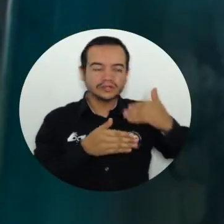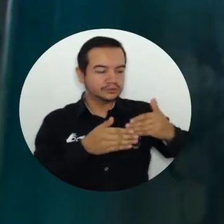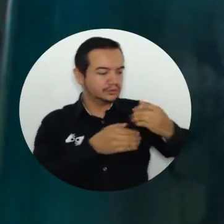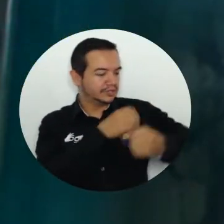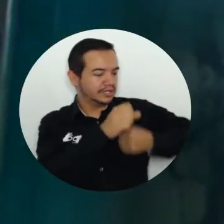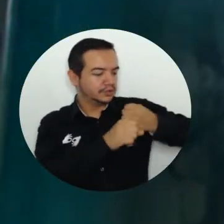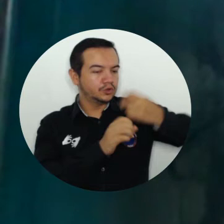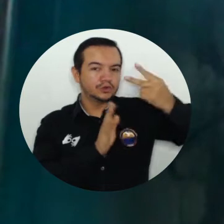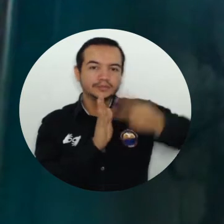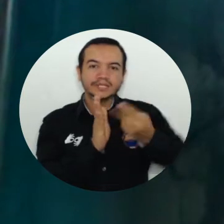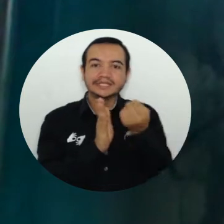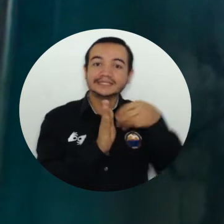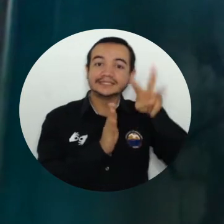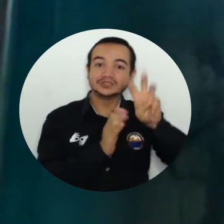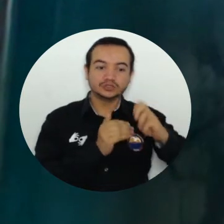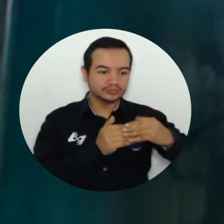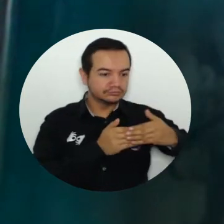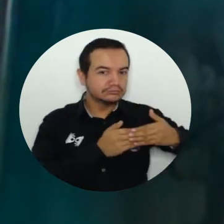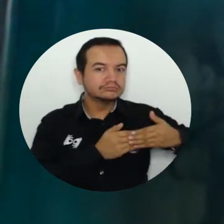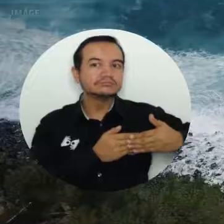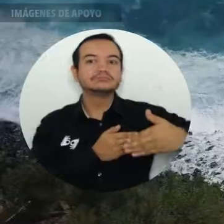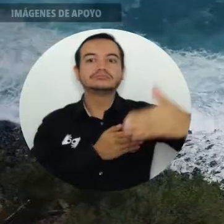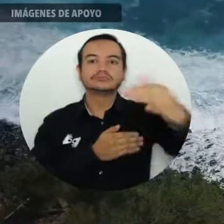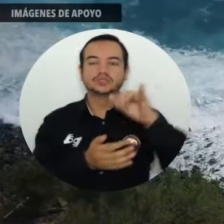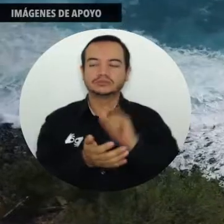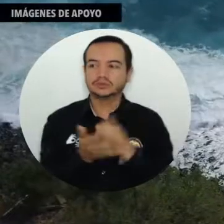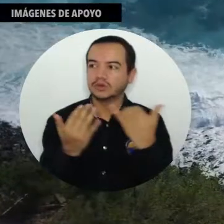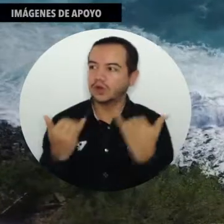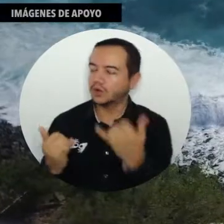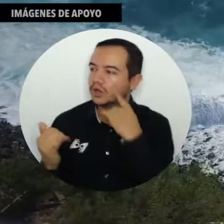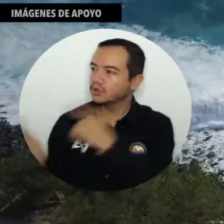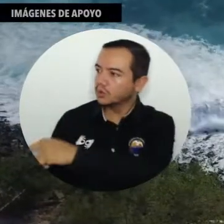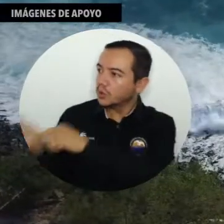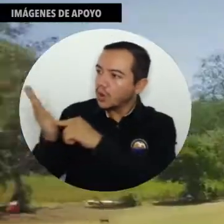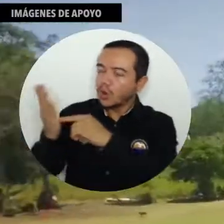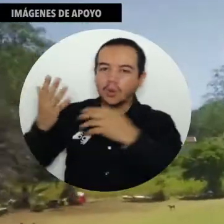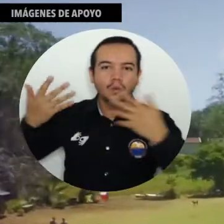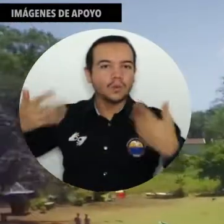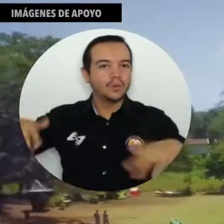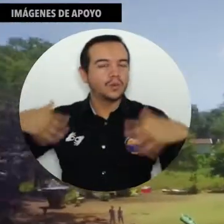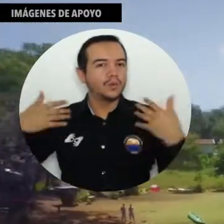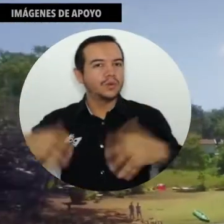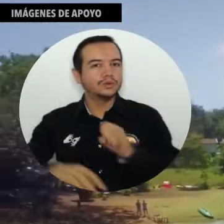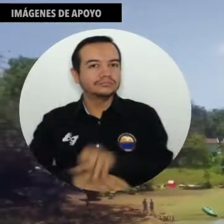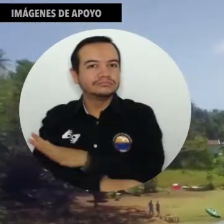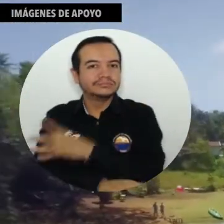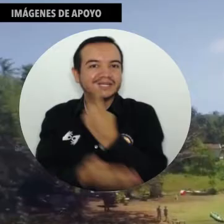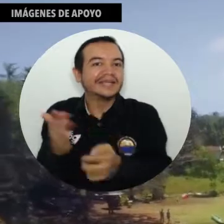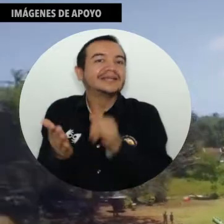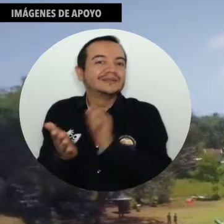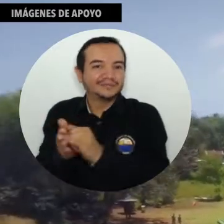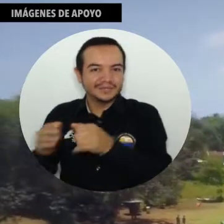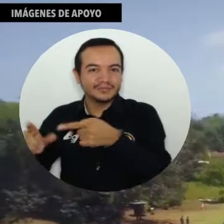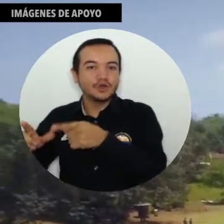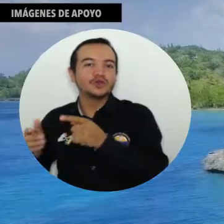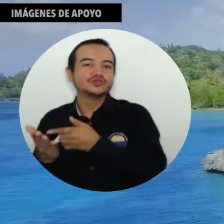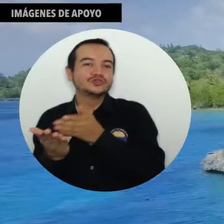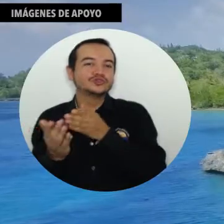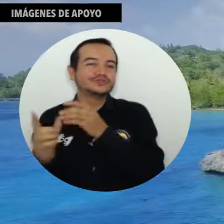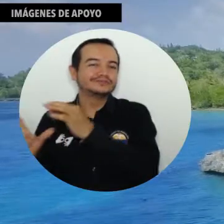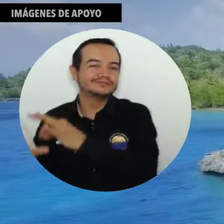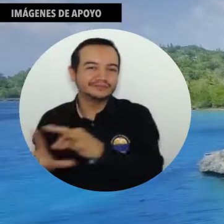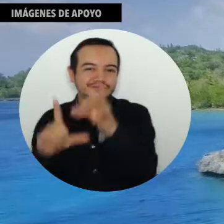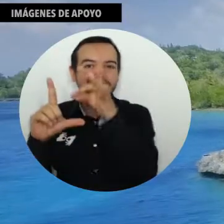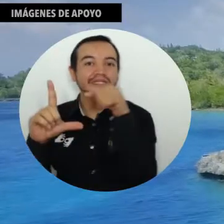desde el año 2018 y bueno, hoy encontramos los frutos definitivamente reflejados en este programa, en